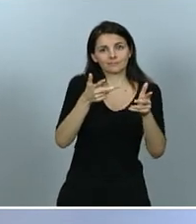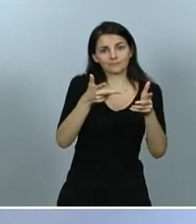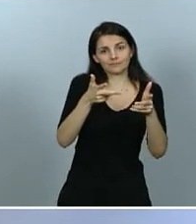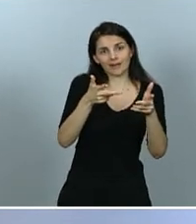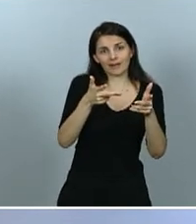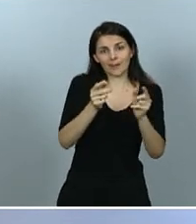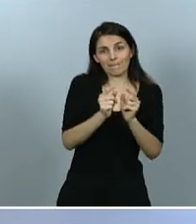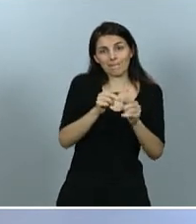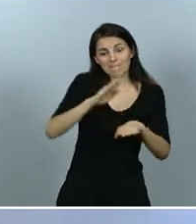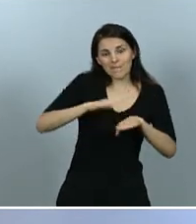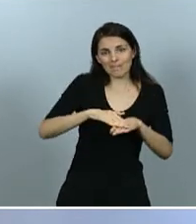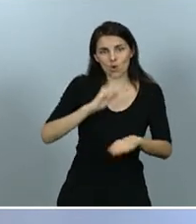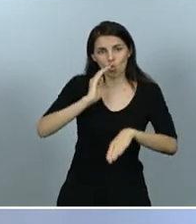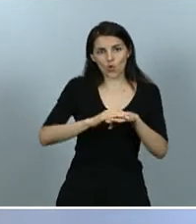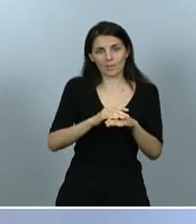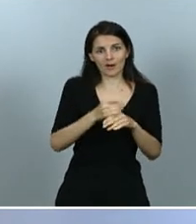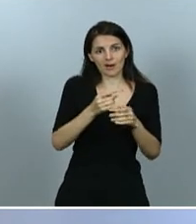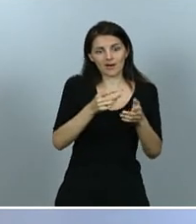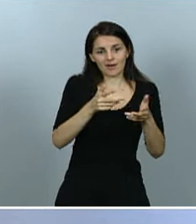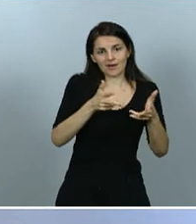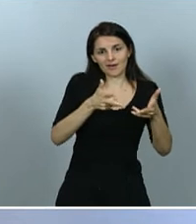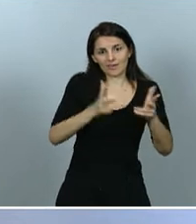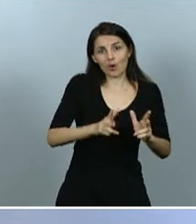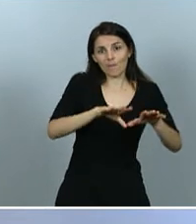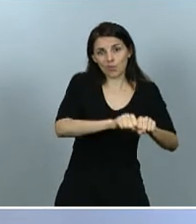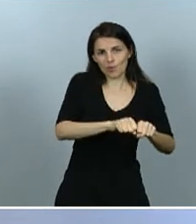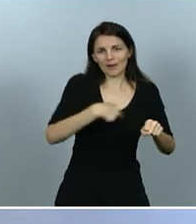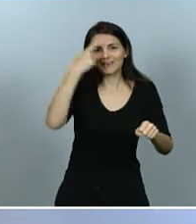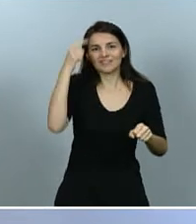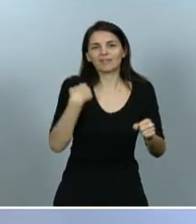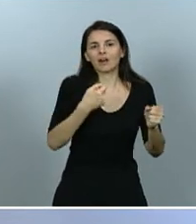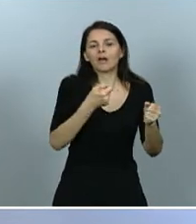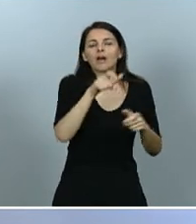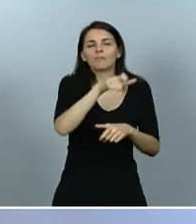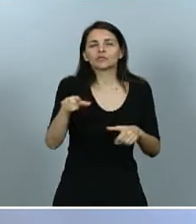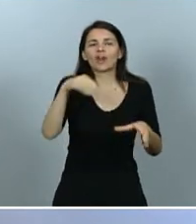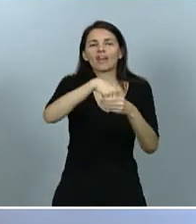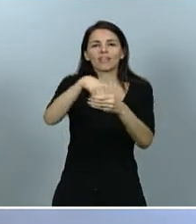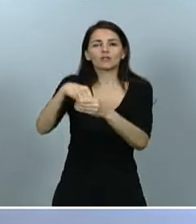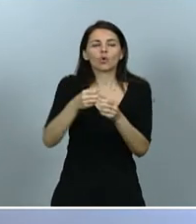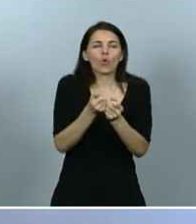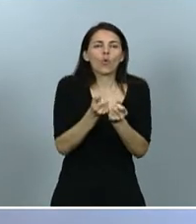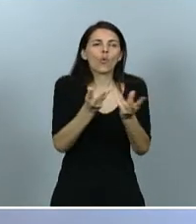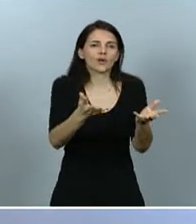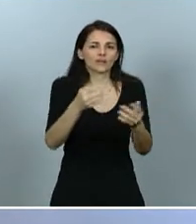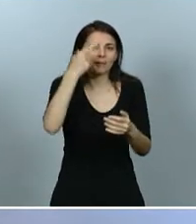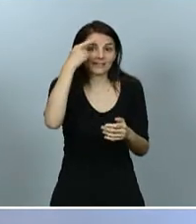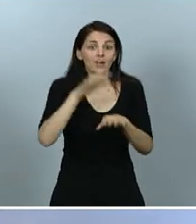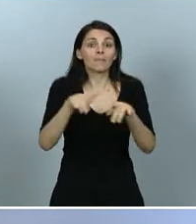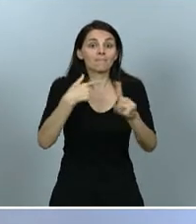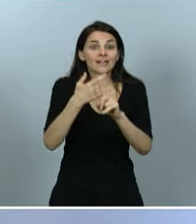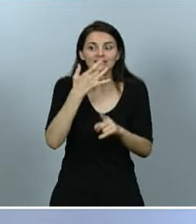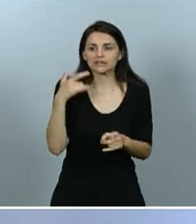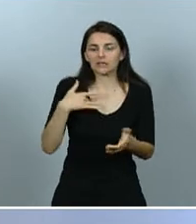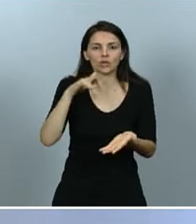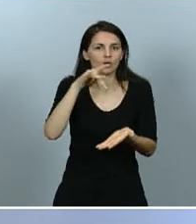de cuatro semanas para poder garantizar la trazabilidad en el caso de que se produjeran algún caso positivo en